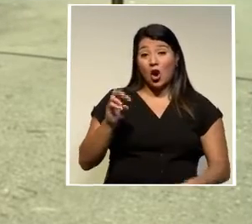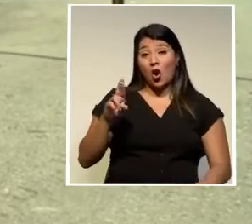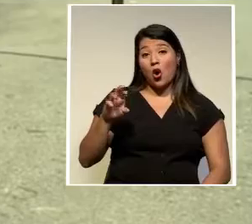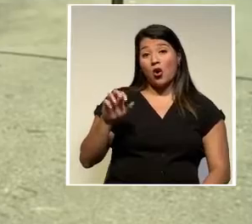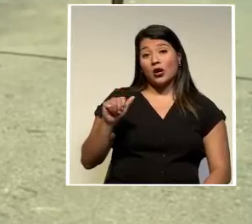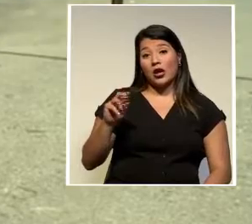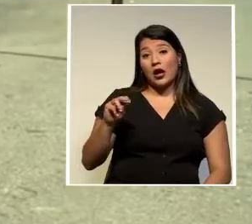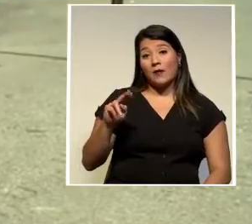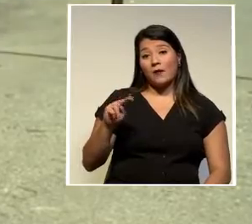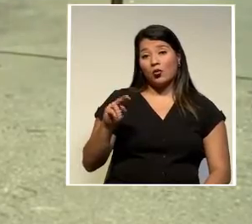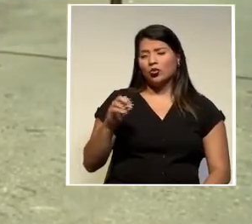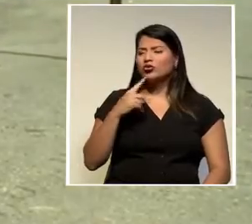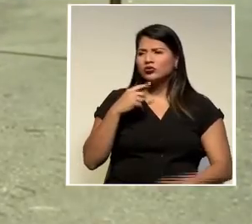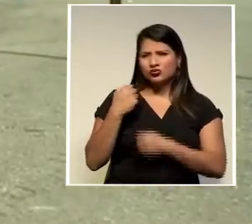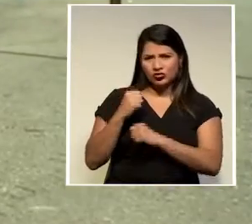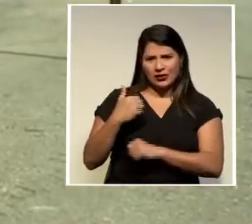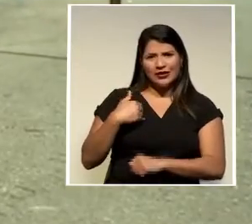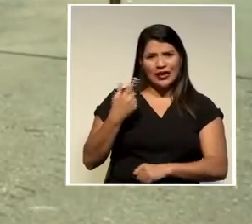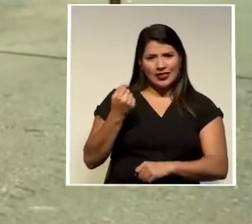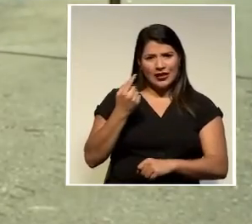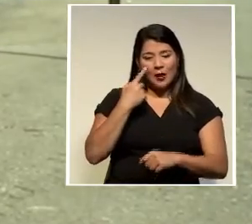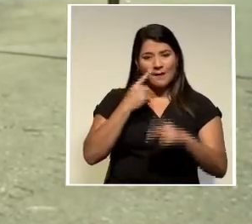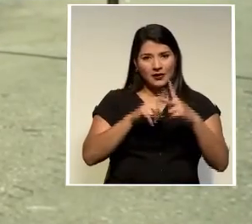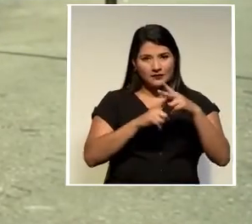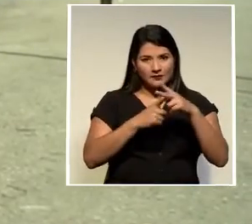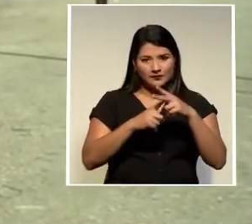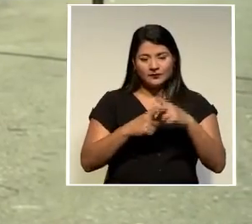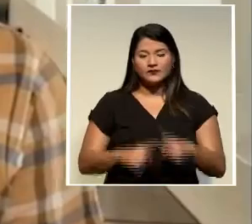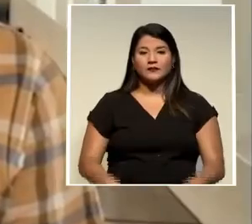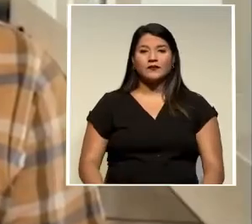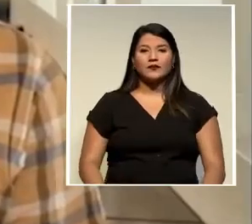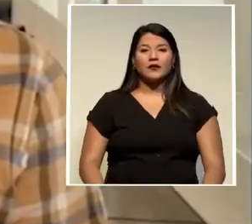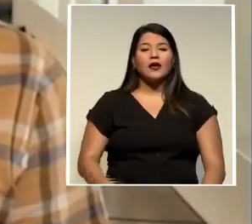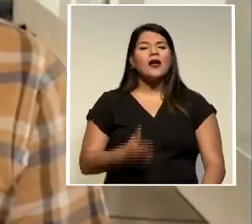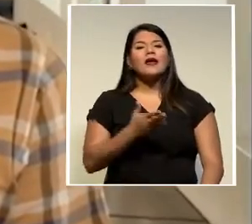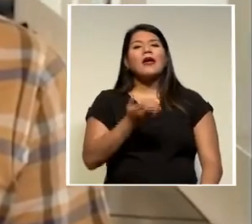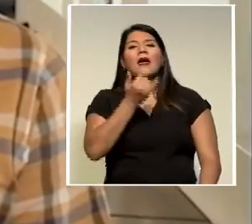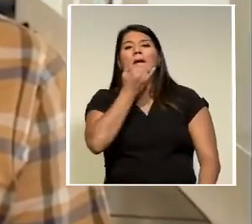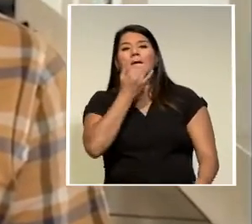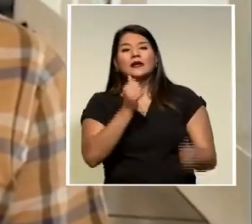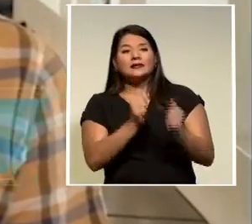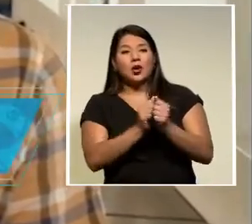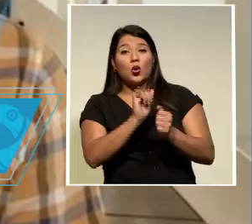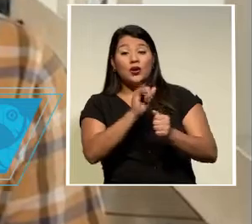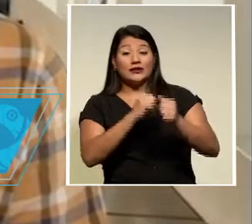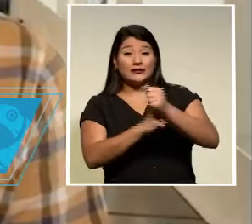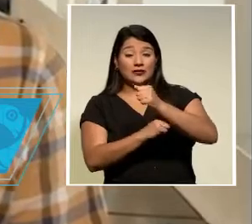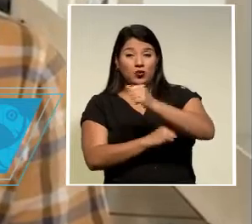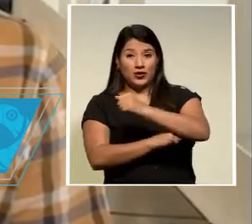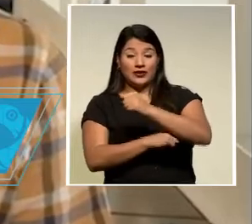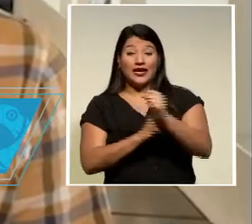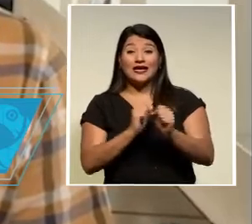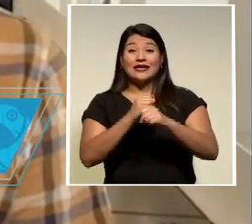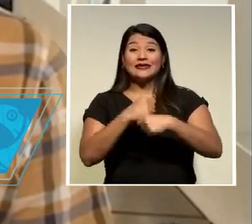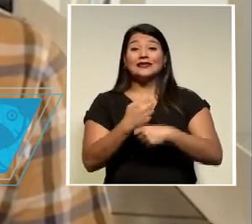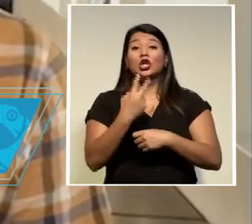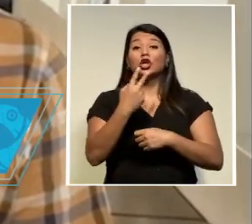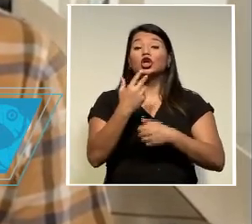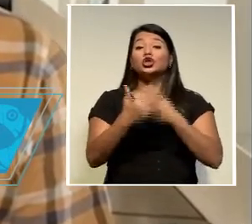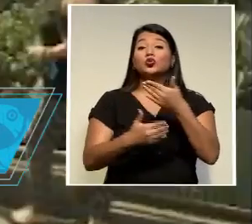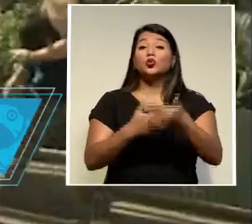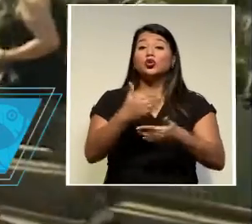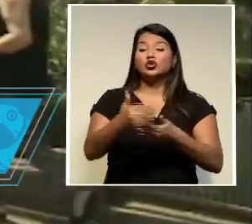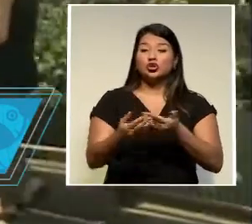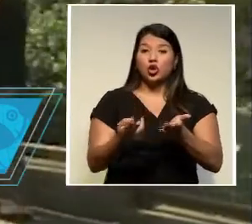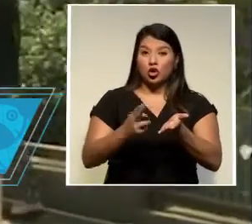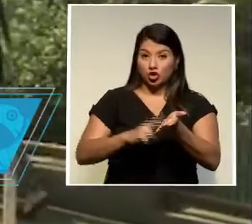para realizar las reparaciones. Lo que pasó con este puente es que se hicieron dos procesos de contratación,